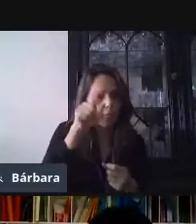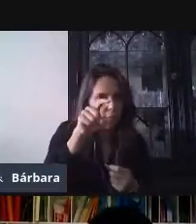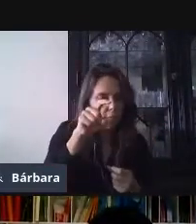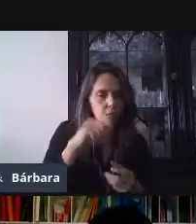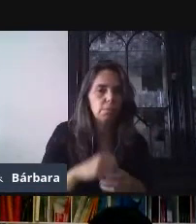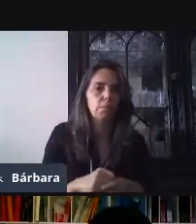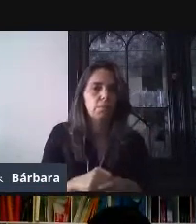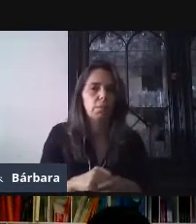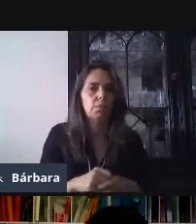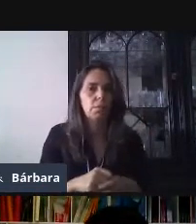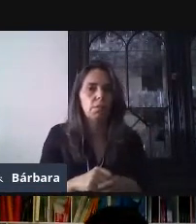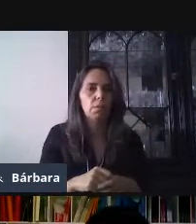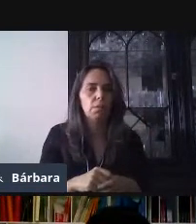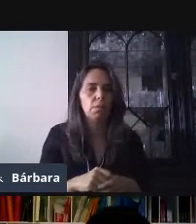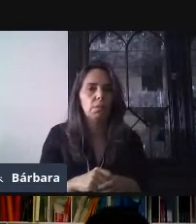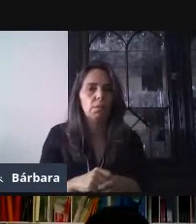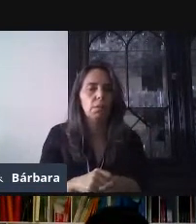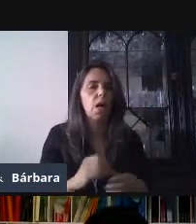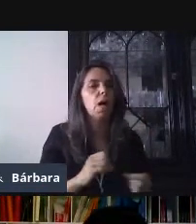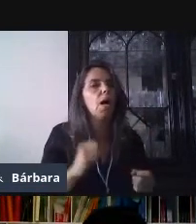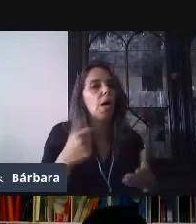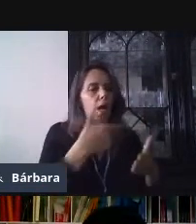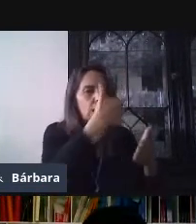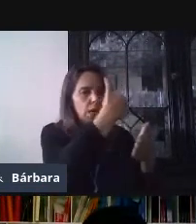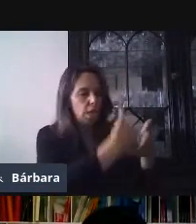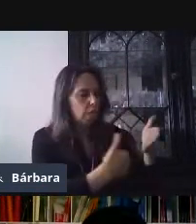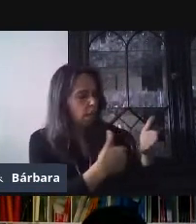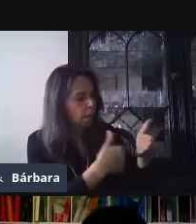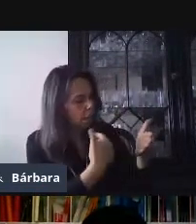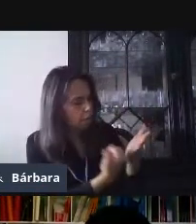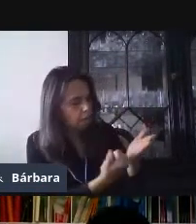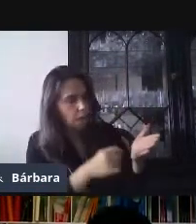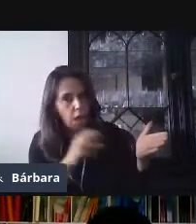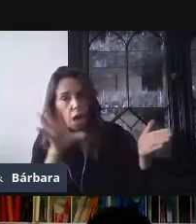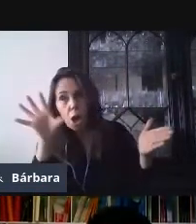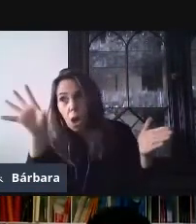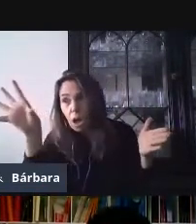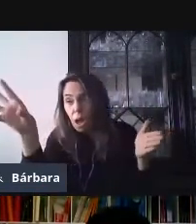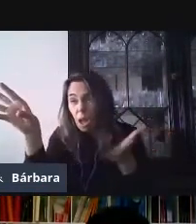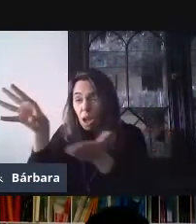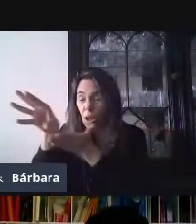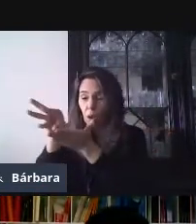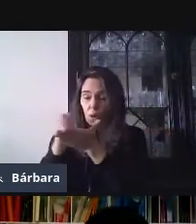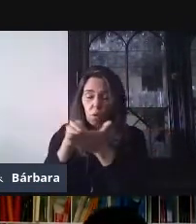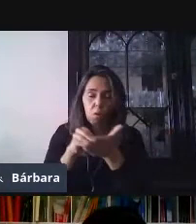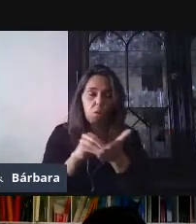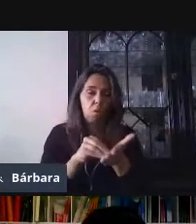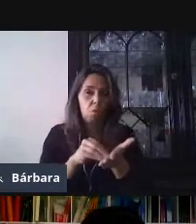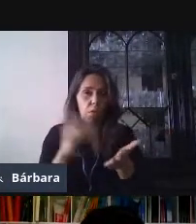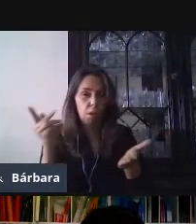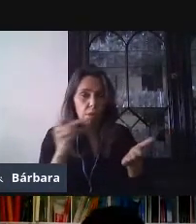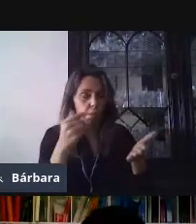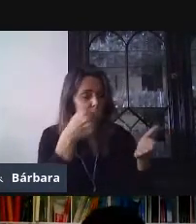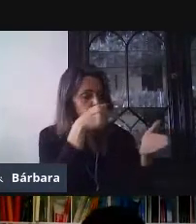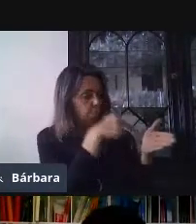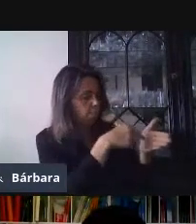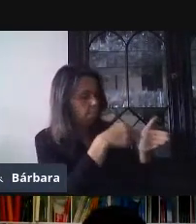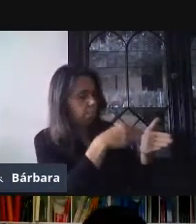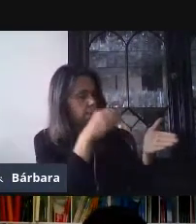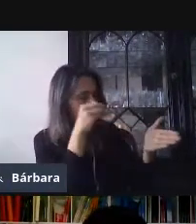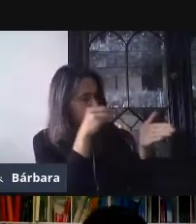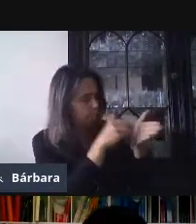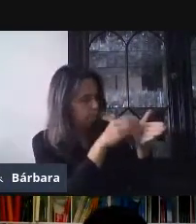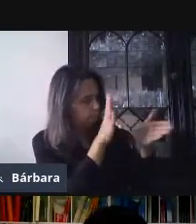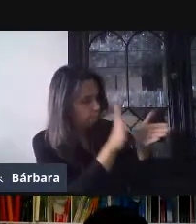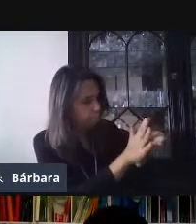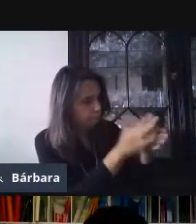Y de igual forma, me voy a mi documento, copio mis preguntas, mi segunda pregunta, la pego y copio